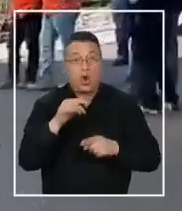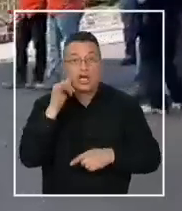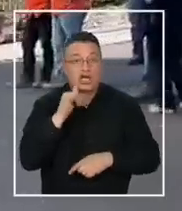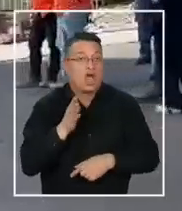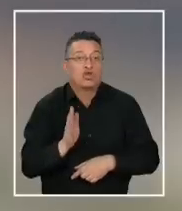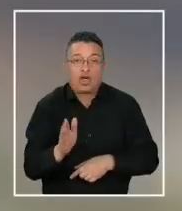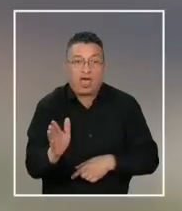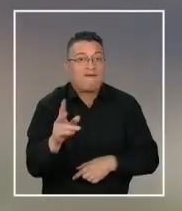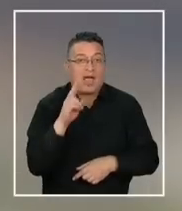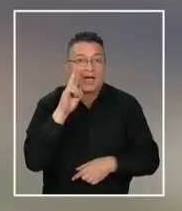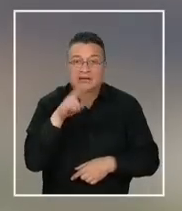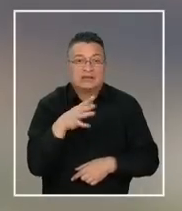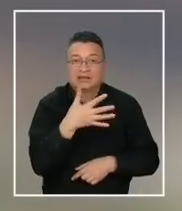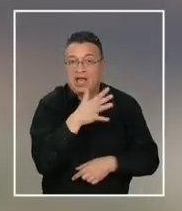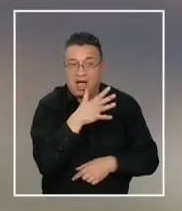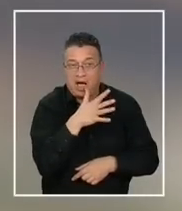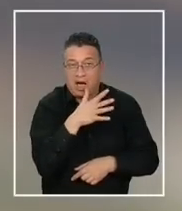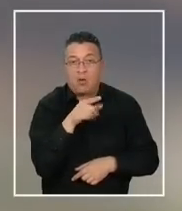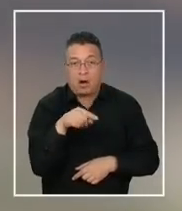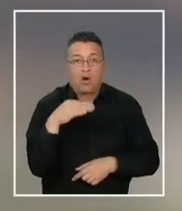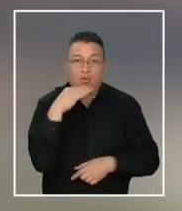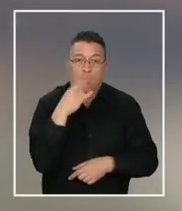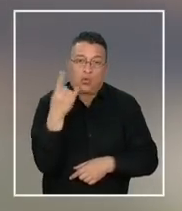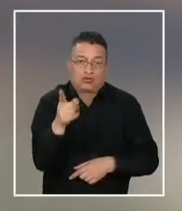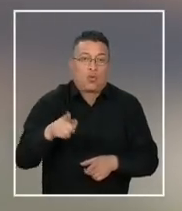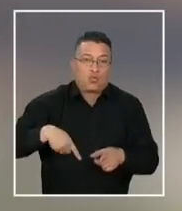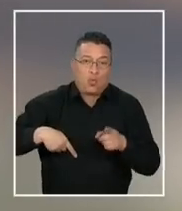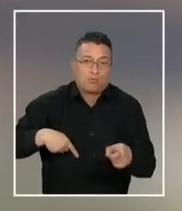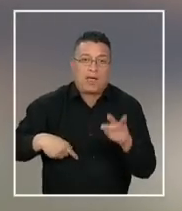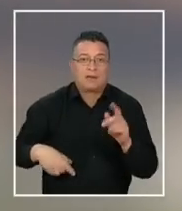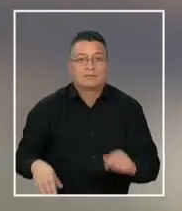continuaban sin agua debido a esta emergencia.